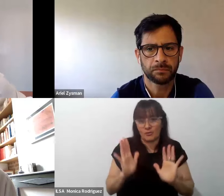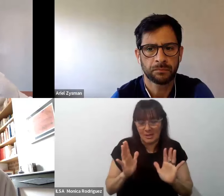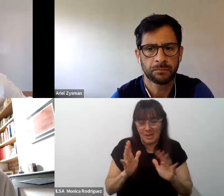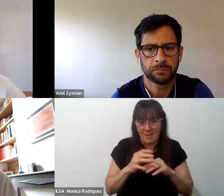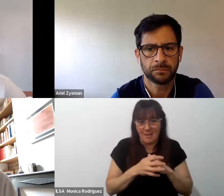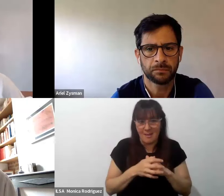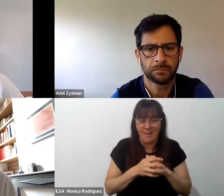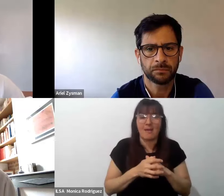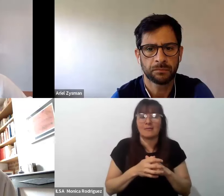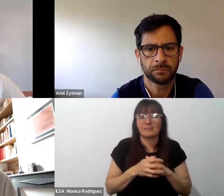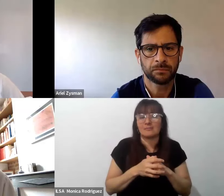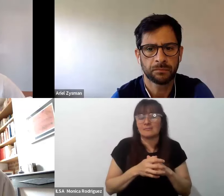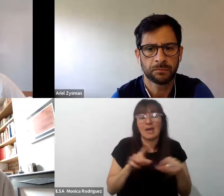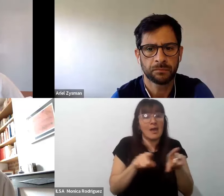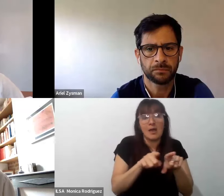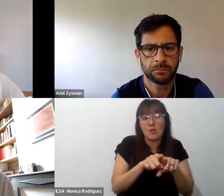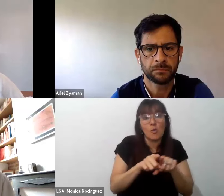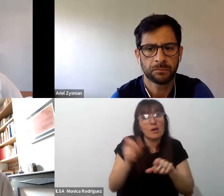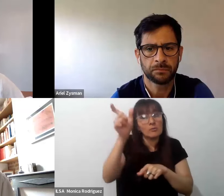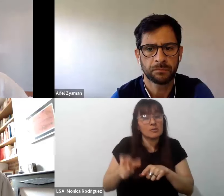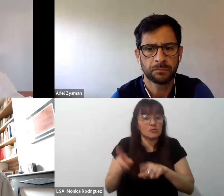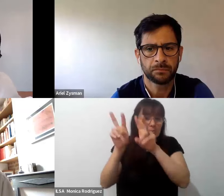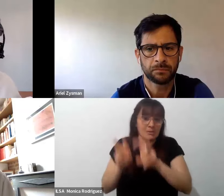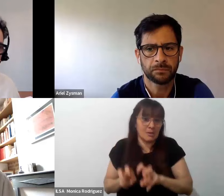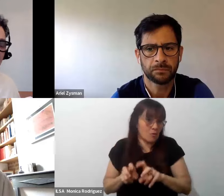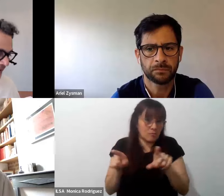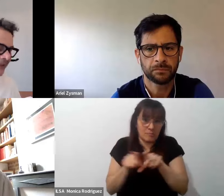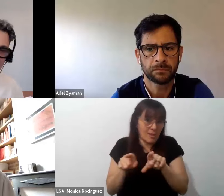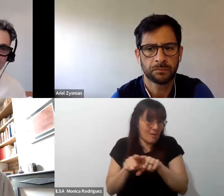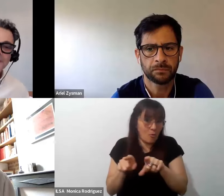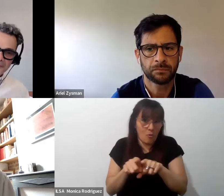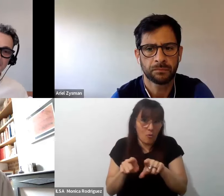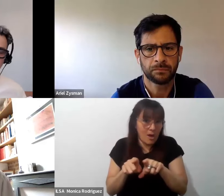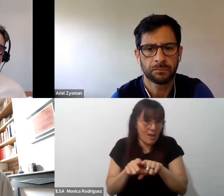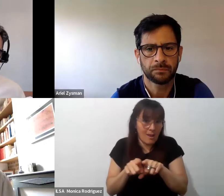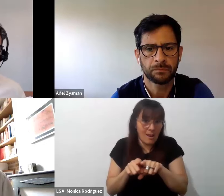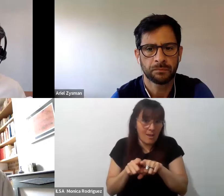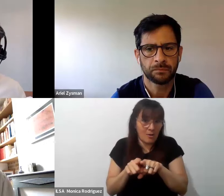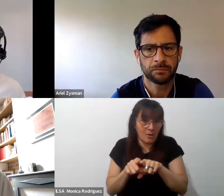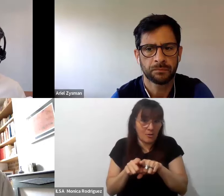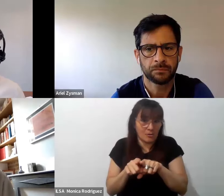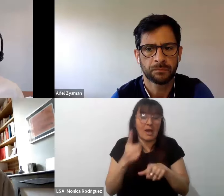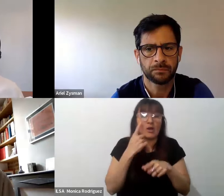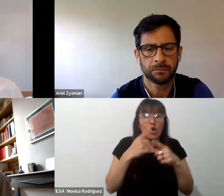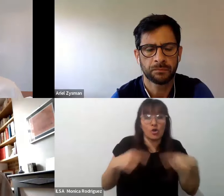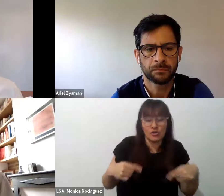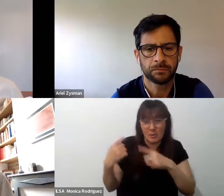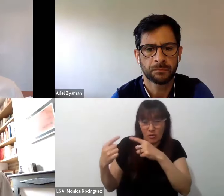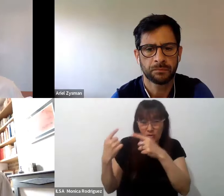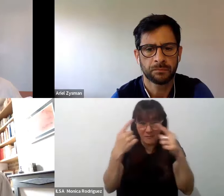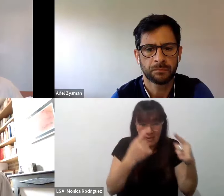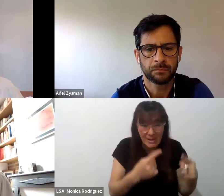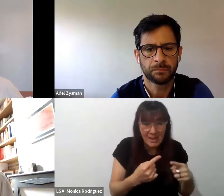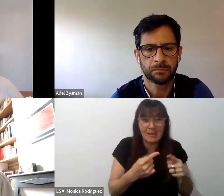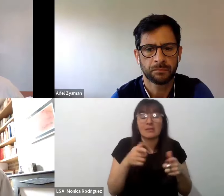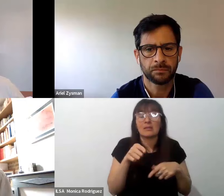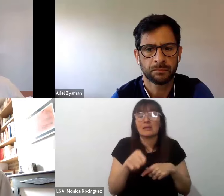lo mismo ocurre con el investigador es en estos diferentes saberes en el encuentro de estos